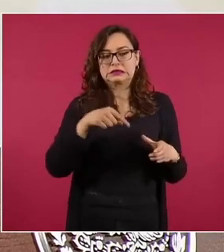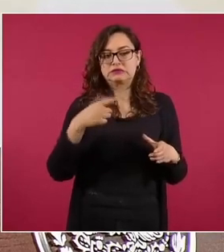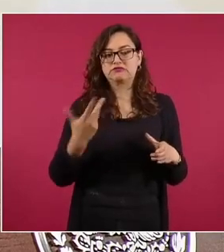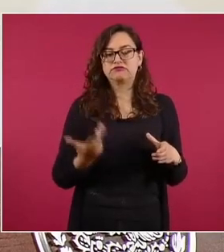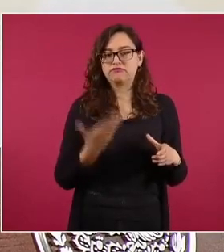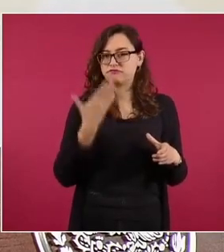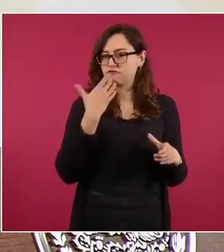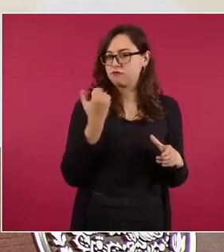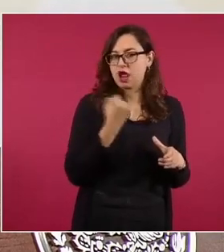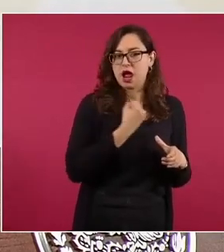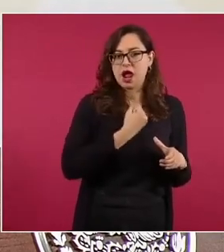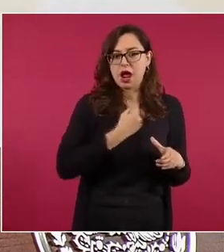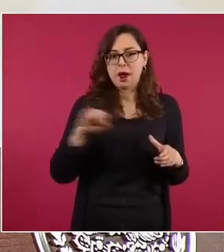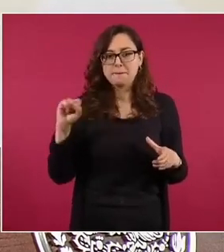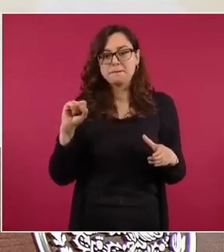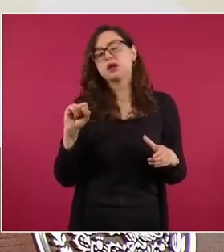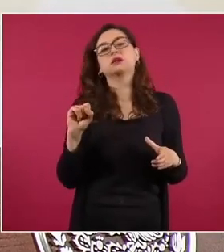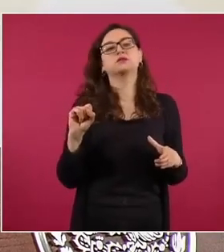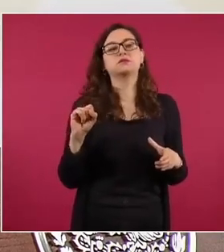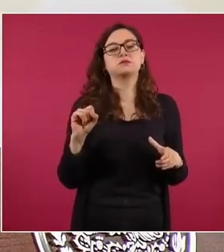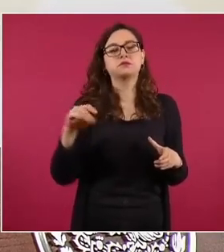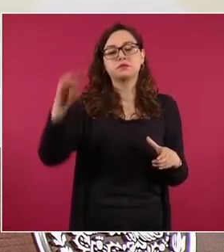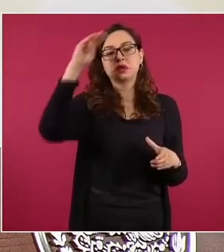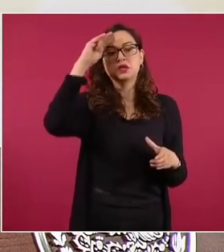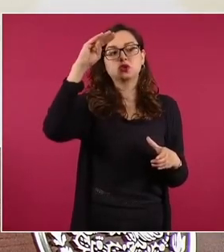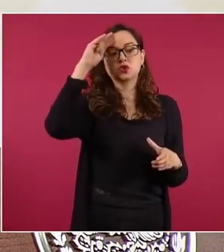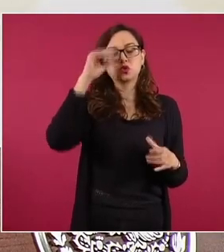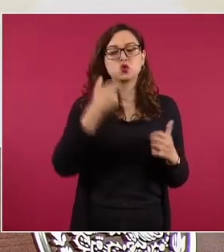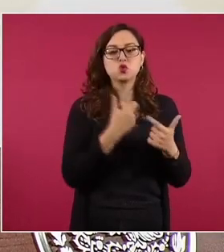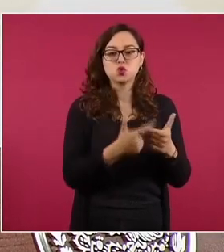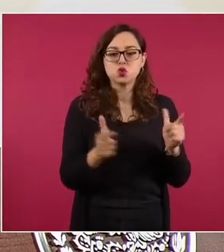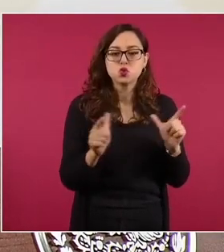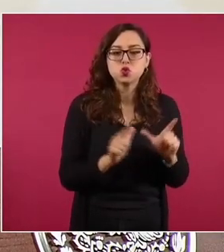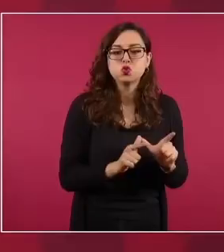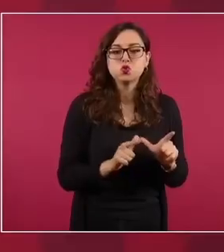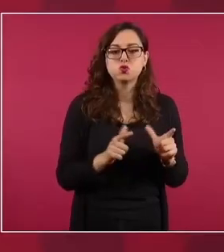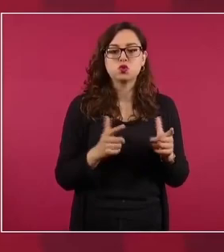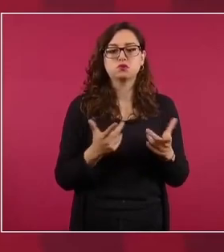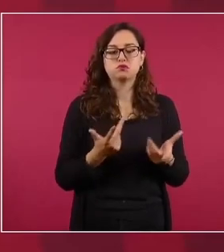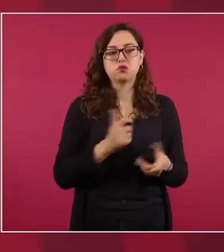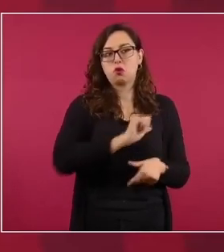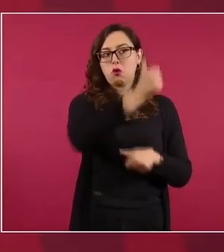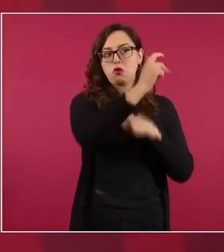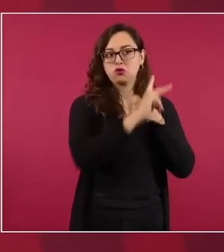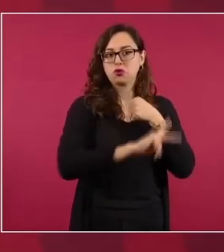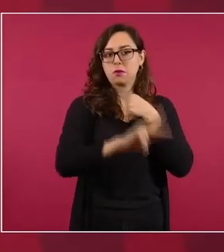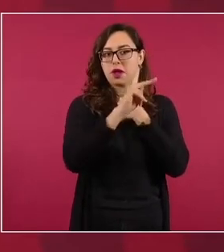un grupo del extranjero,